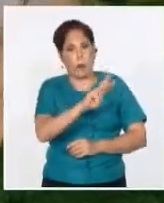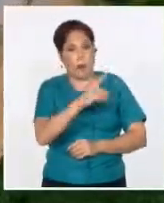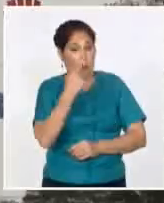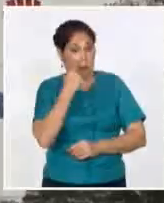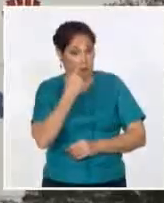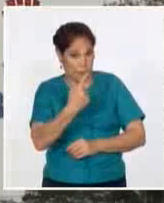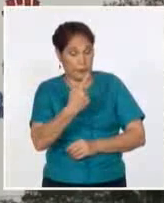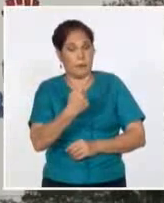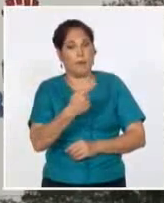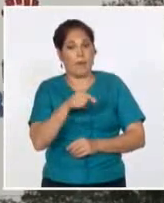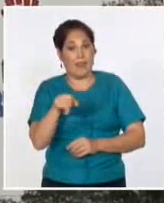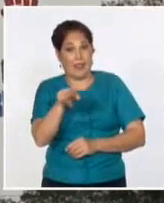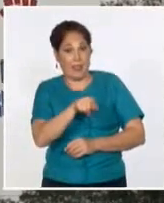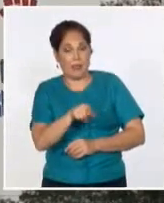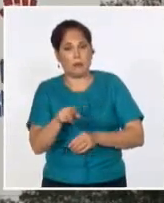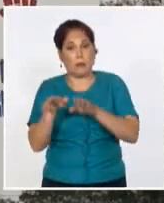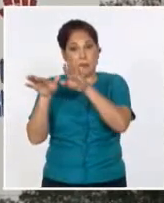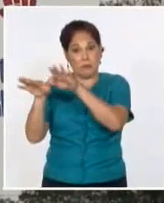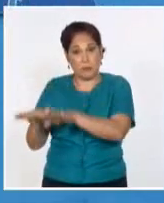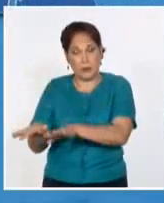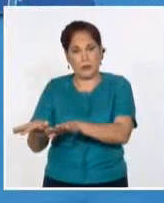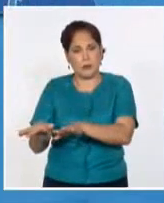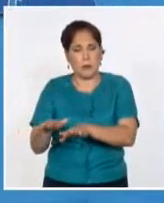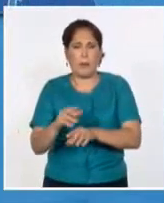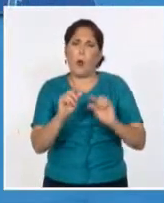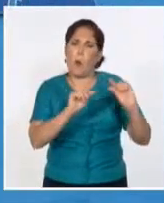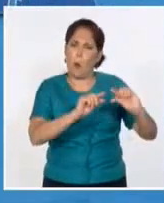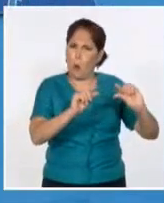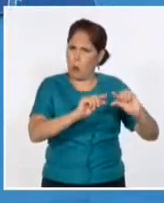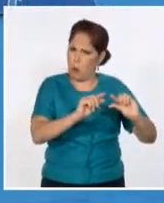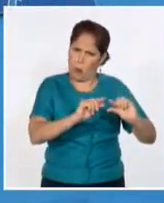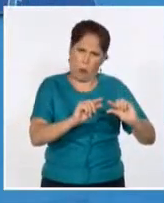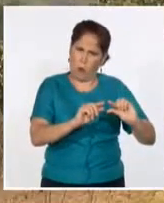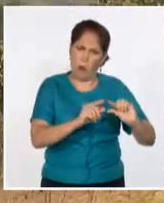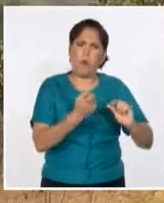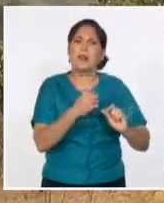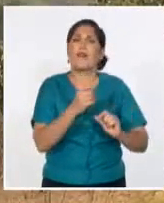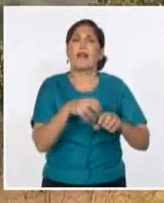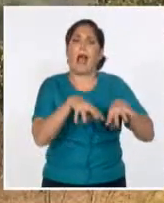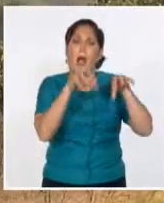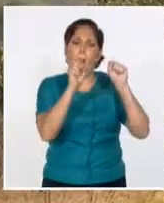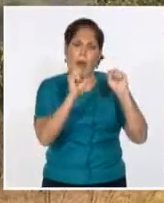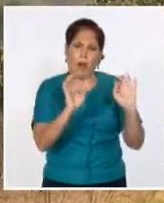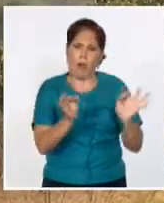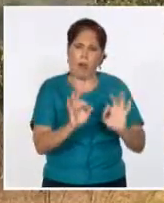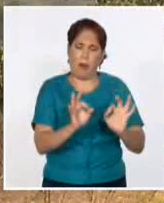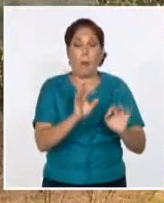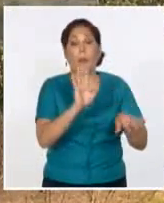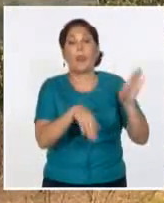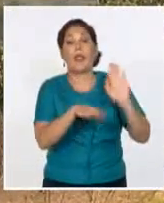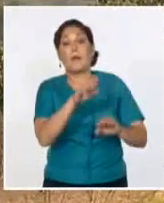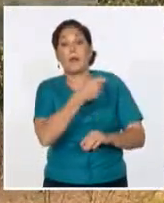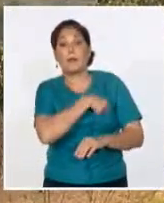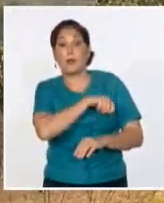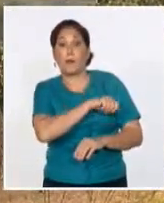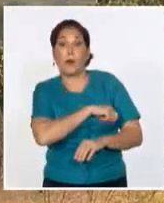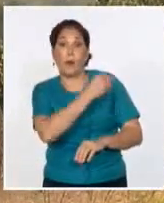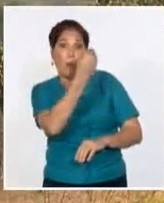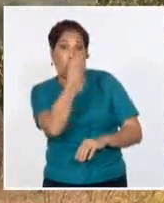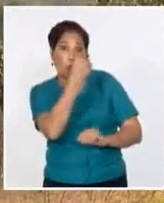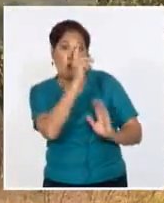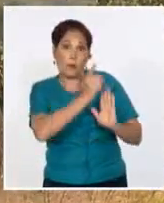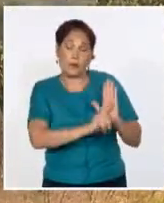afectación realmente es baja en la hora de la máxima demanda y en función de cómo se comporte la demanda pudiera incluso haber